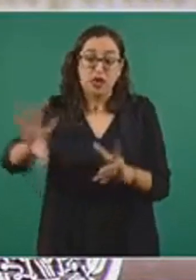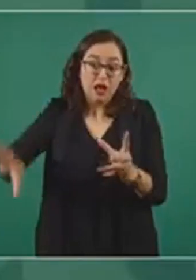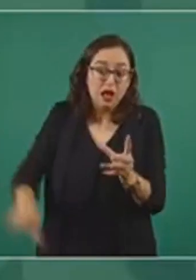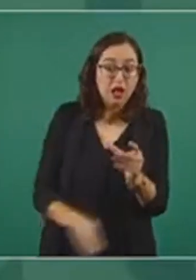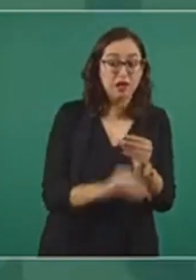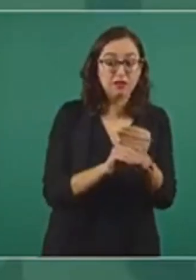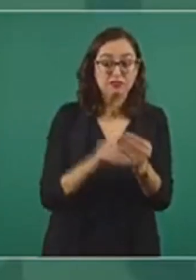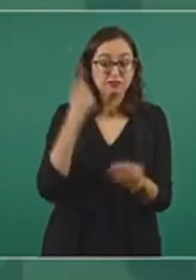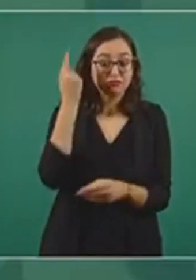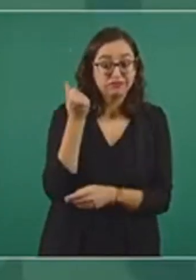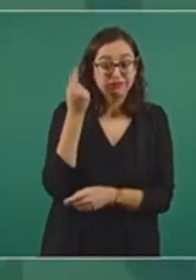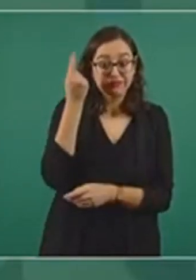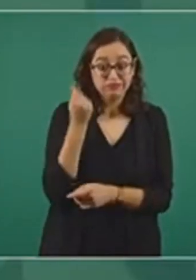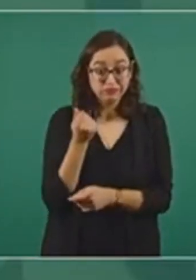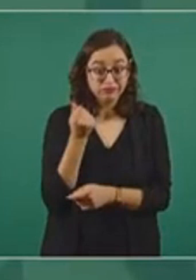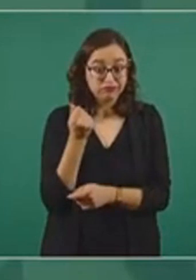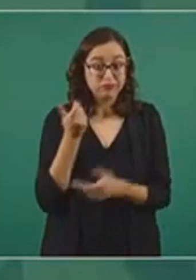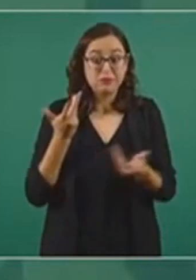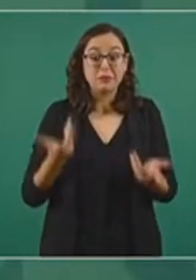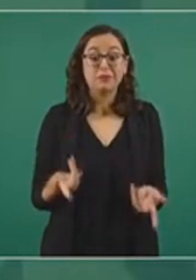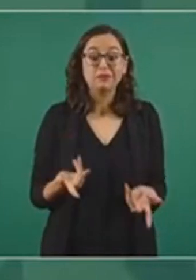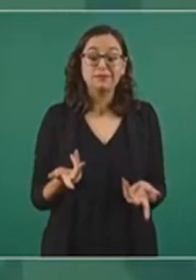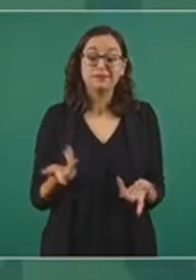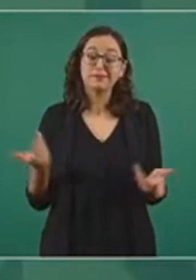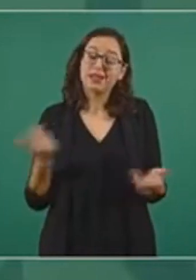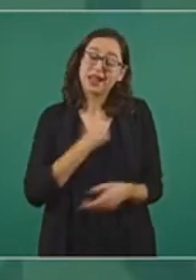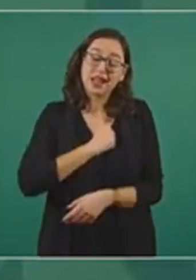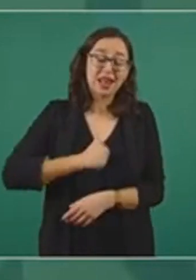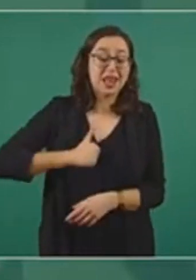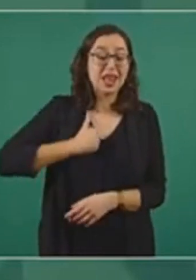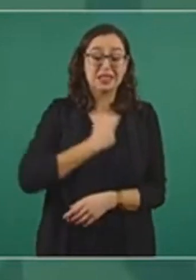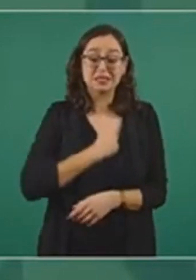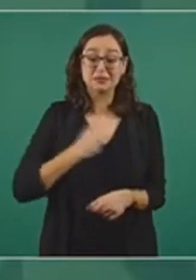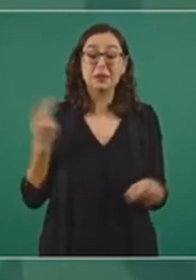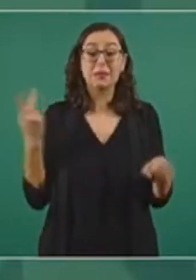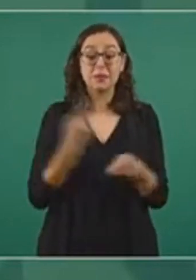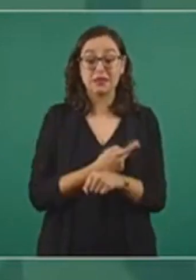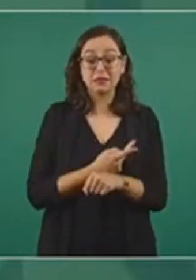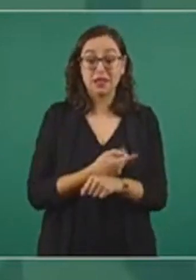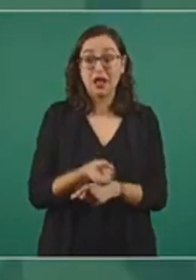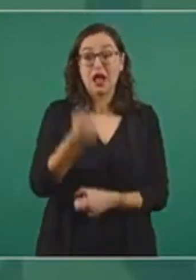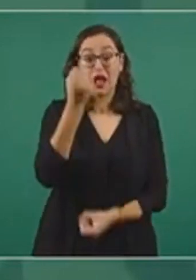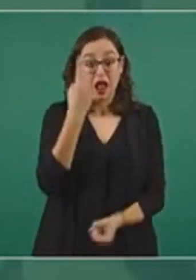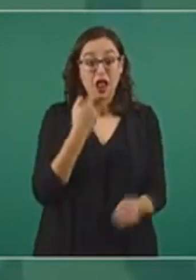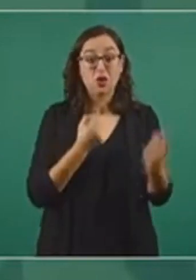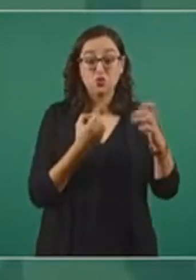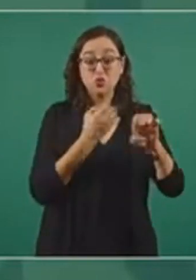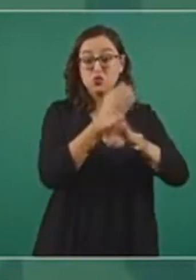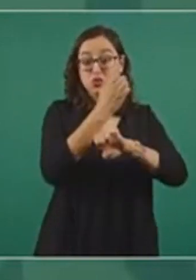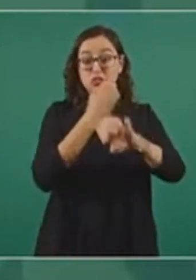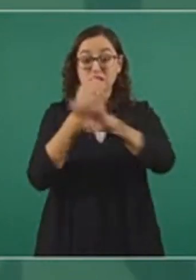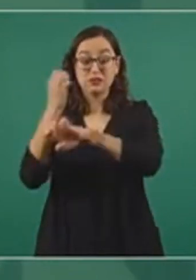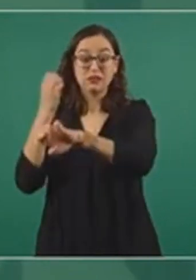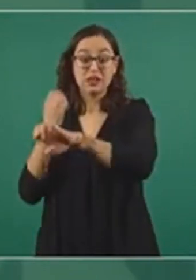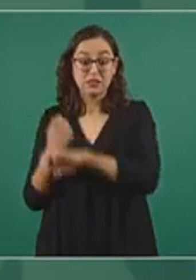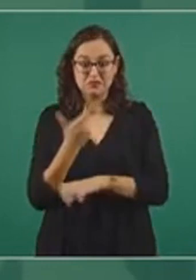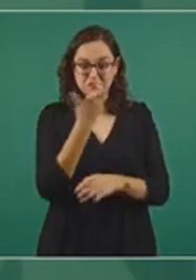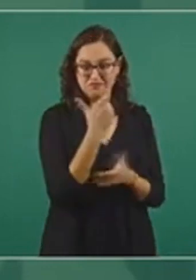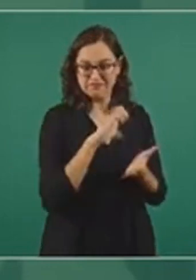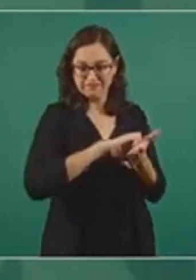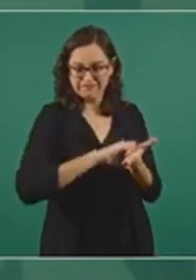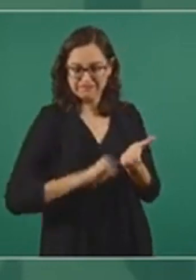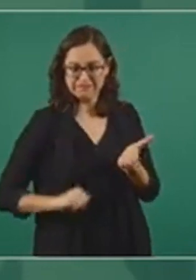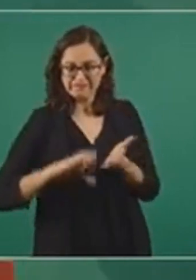De manera ilegal se estuvo haciendo en algunos de los estados y presionaban para que ese